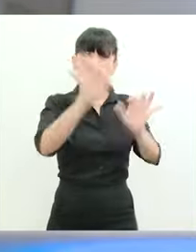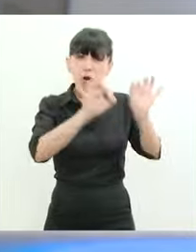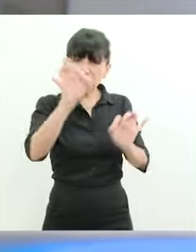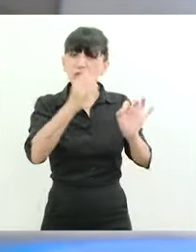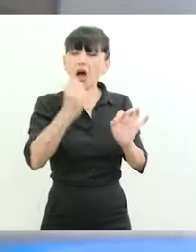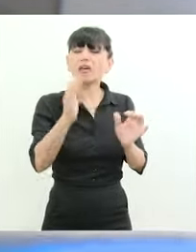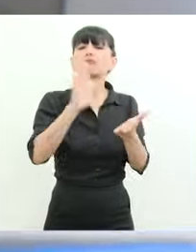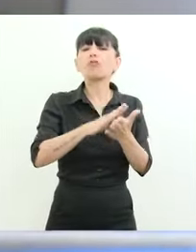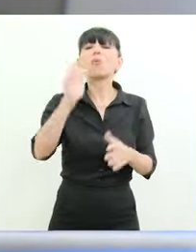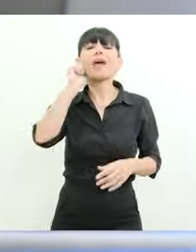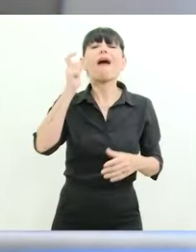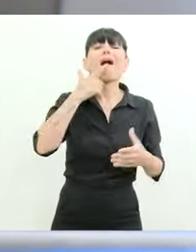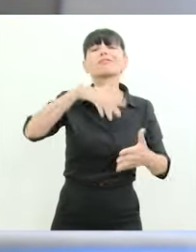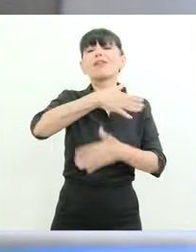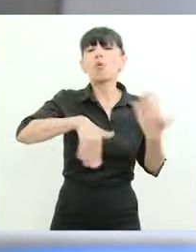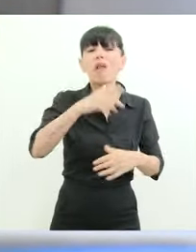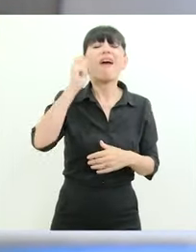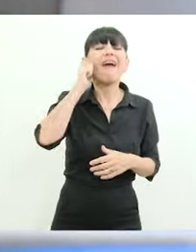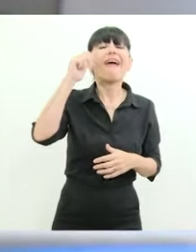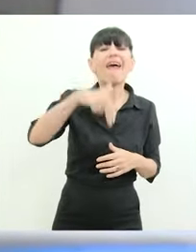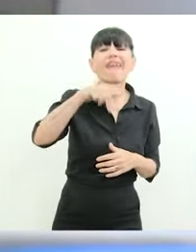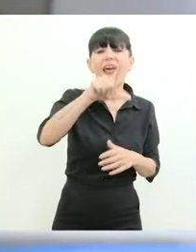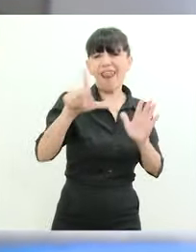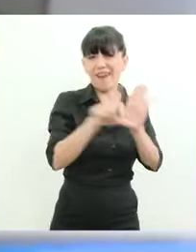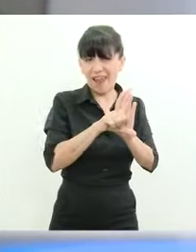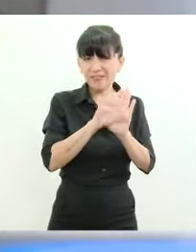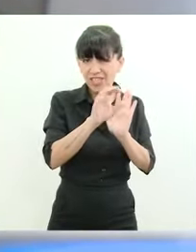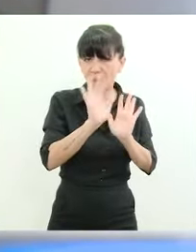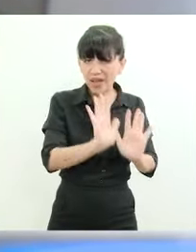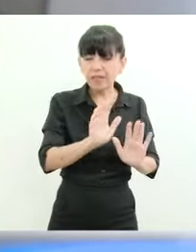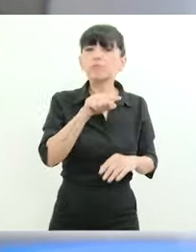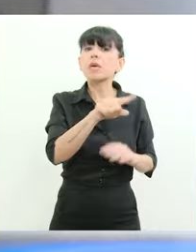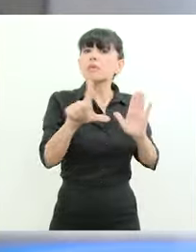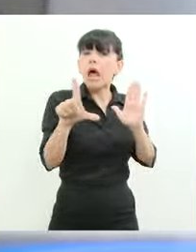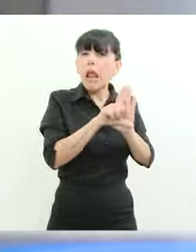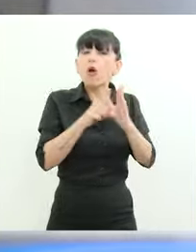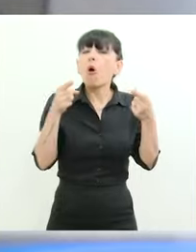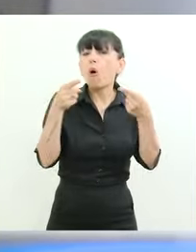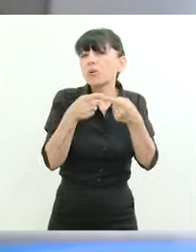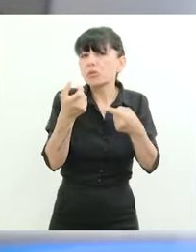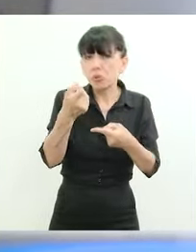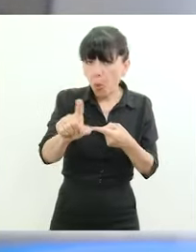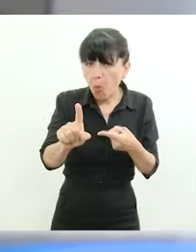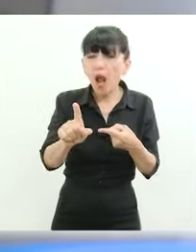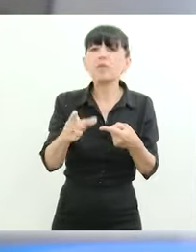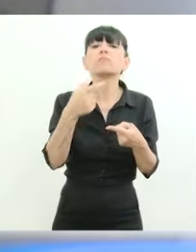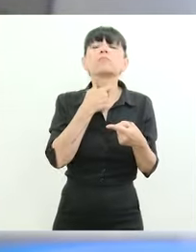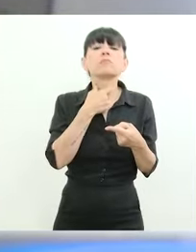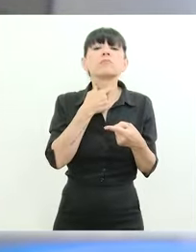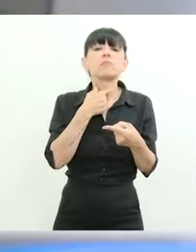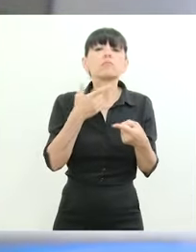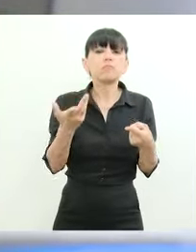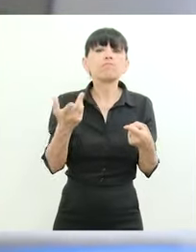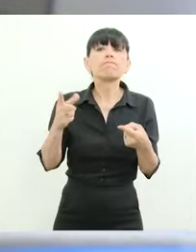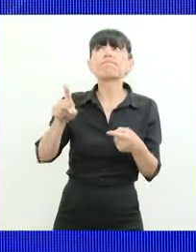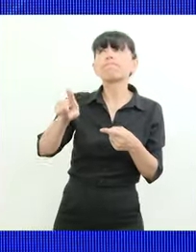natural licuado, conocido como Ley de GNL. es una ley que apunta a destrabar la posibilidad de que